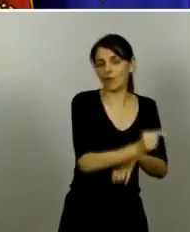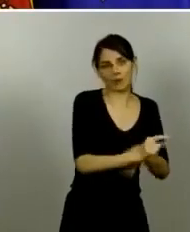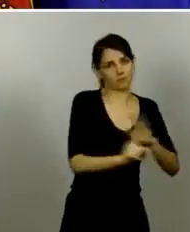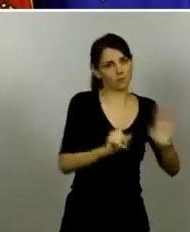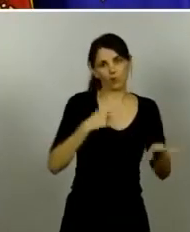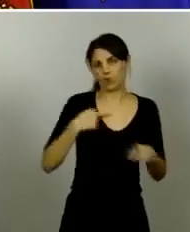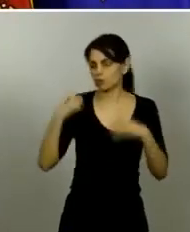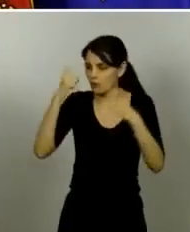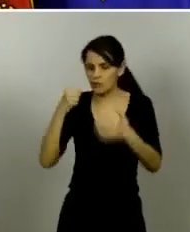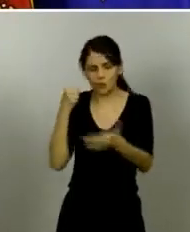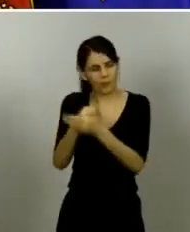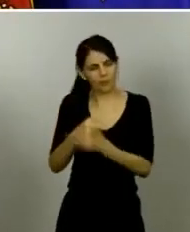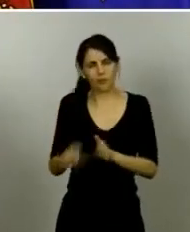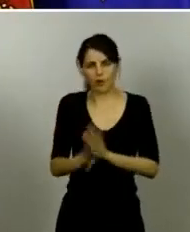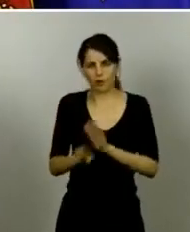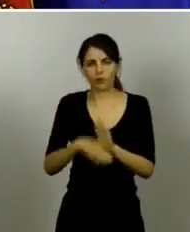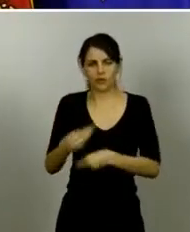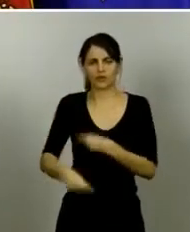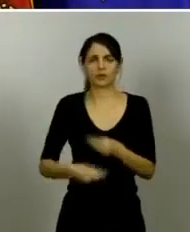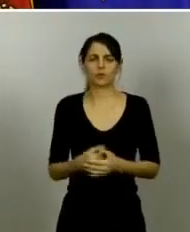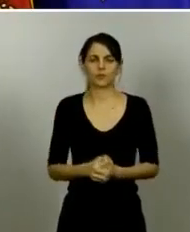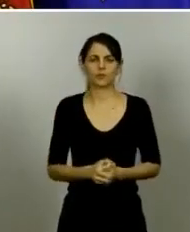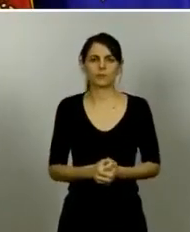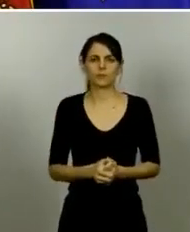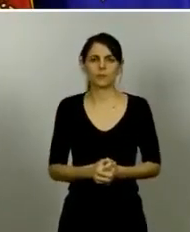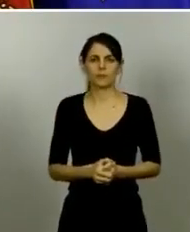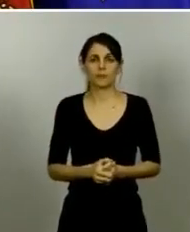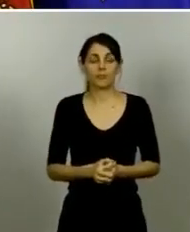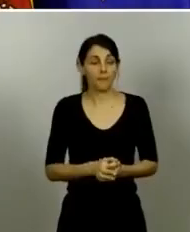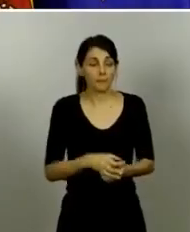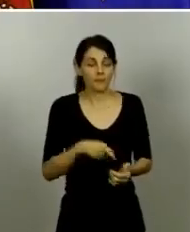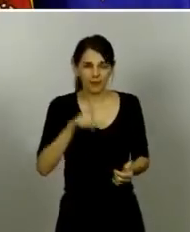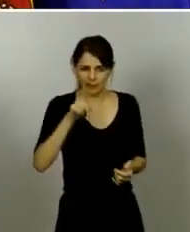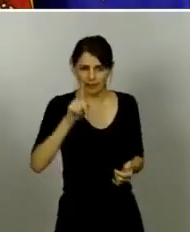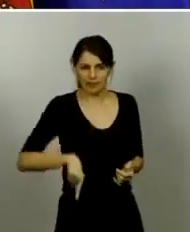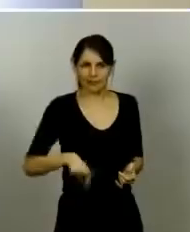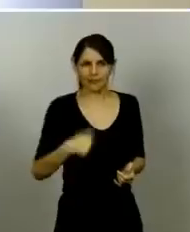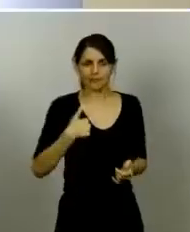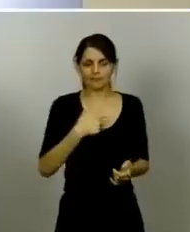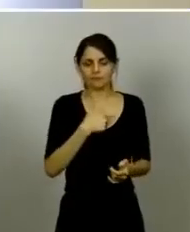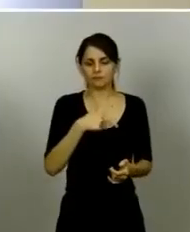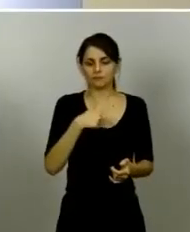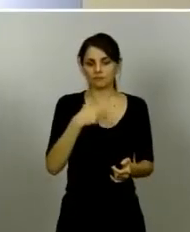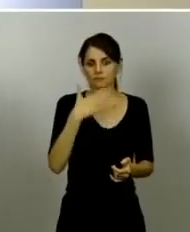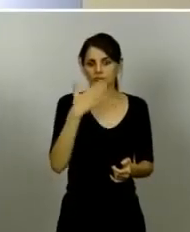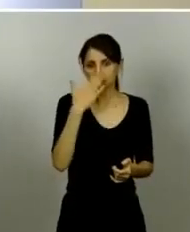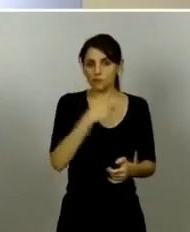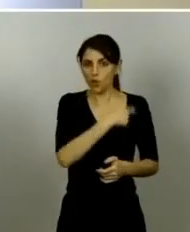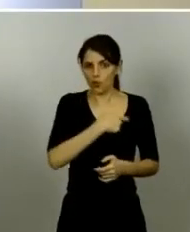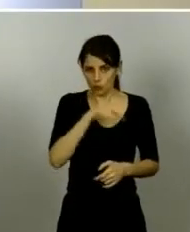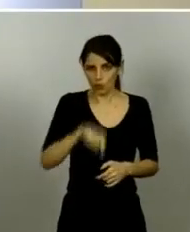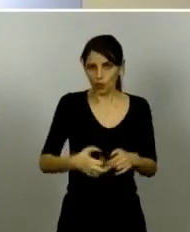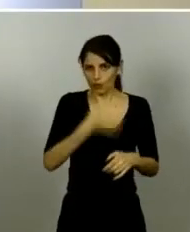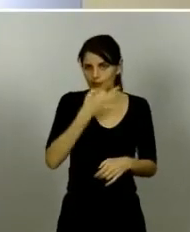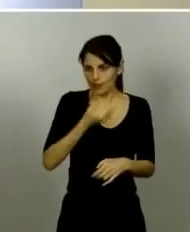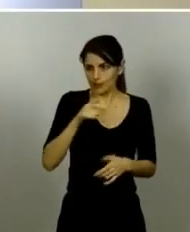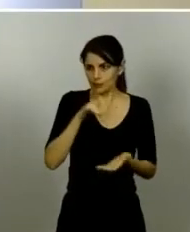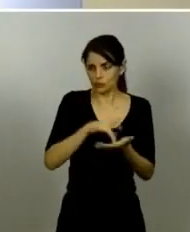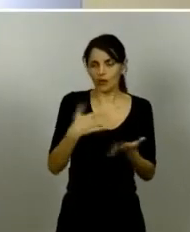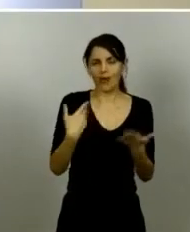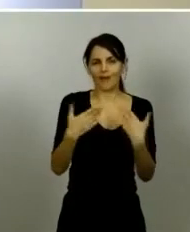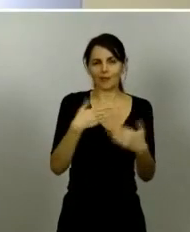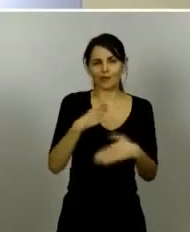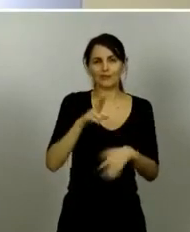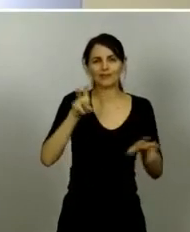también ha sido este objeto de discusión en la comisión de esta tarde y quería simplemente también a raíz de esta